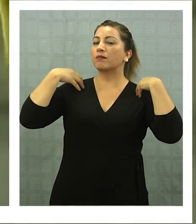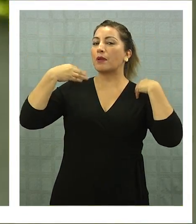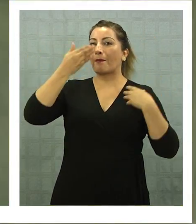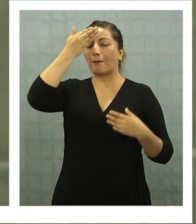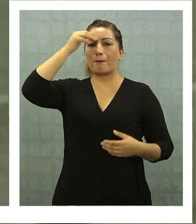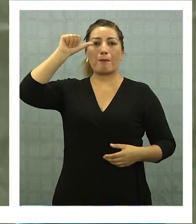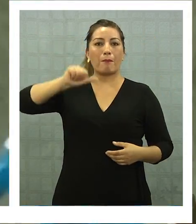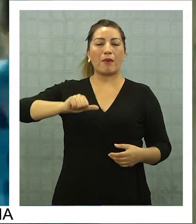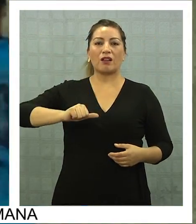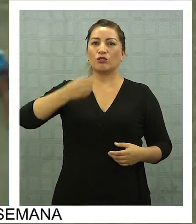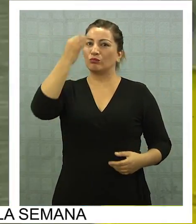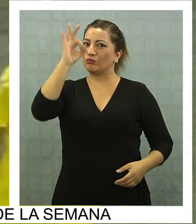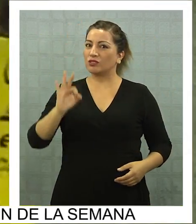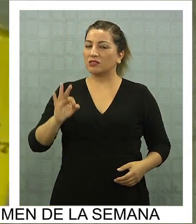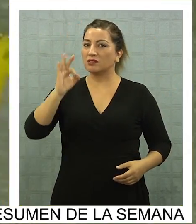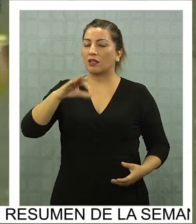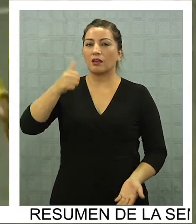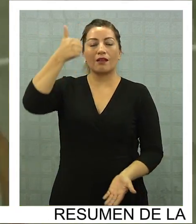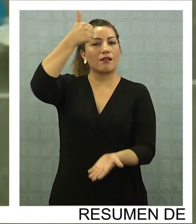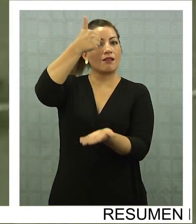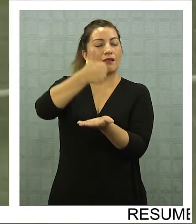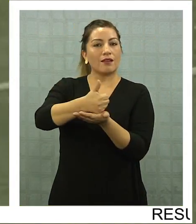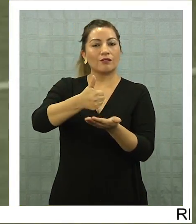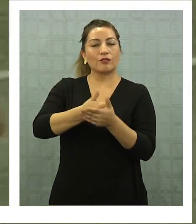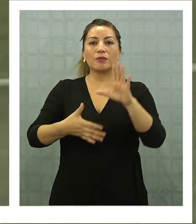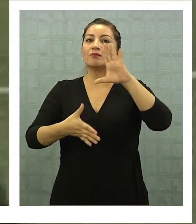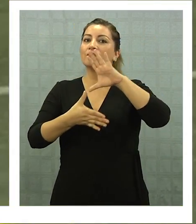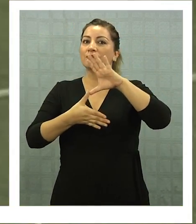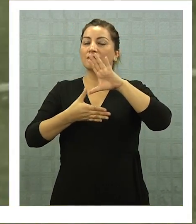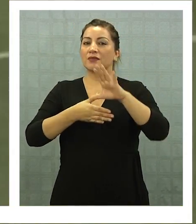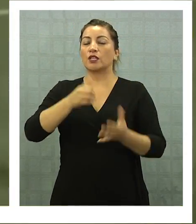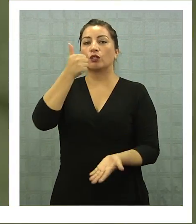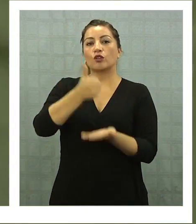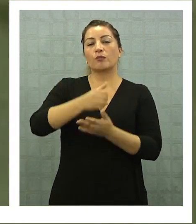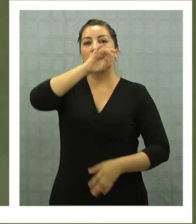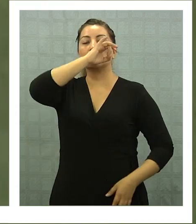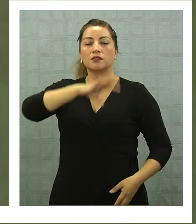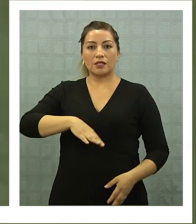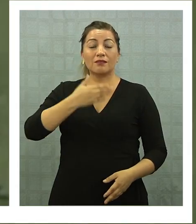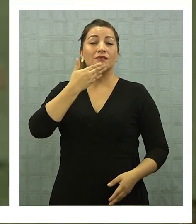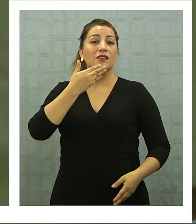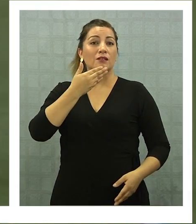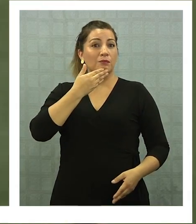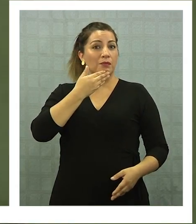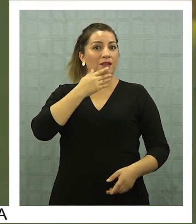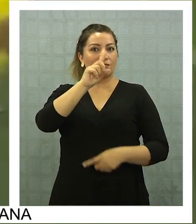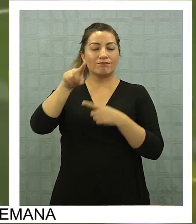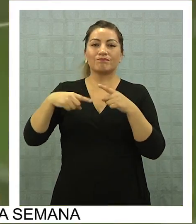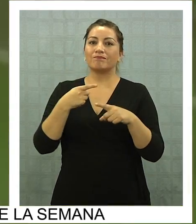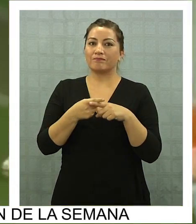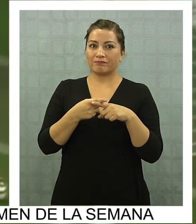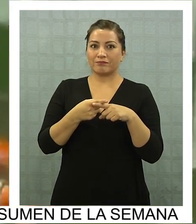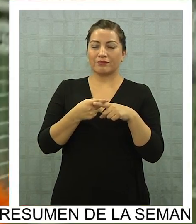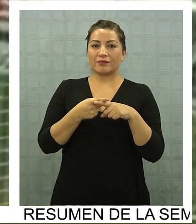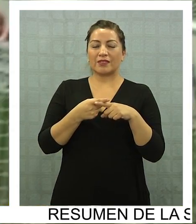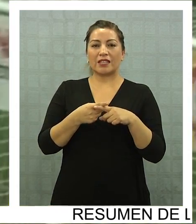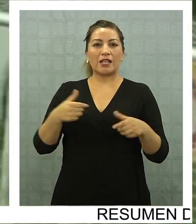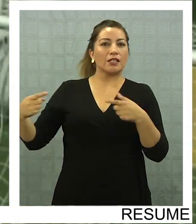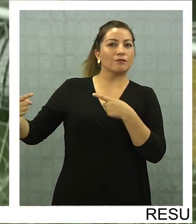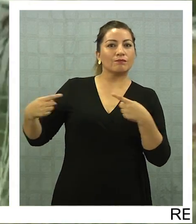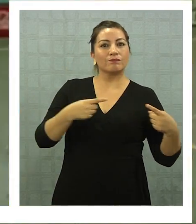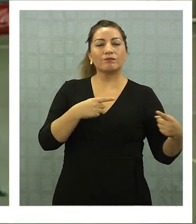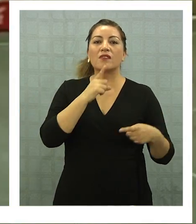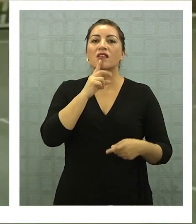malos resultados en la Copa Sudamericana, Libertadores y Copa Chile, sumado a que en el torneo denominado de transición,